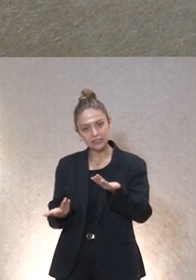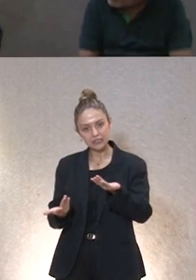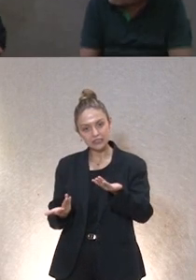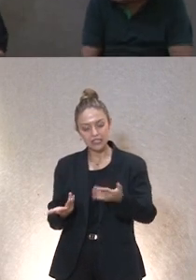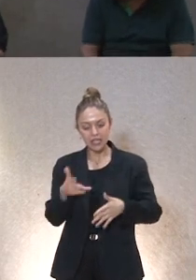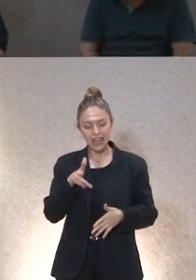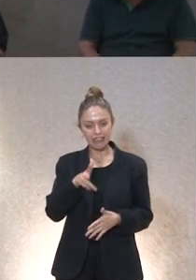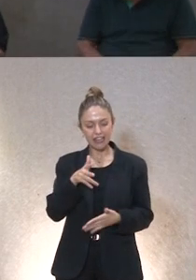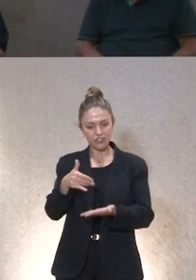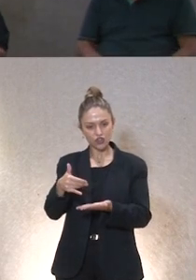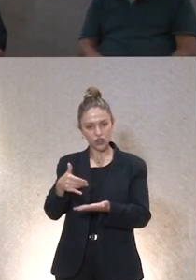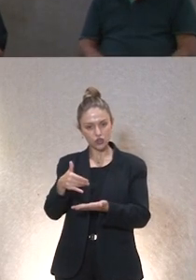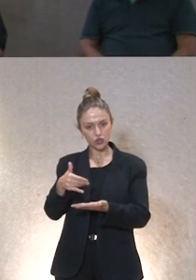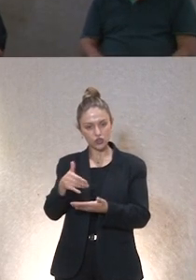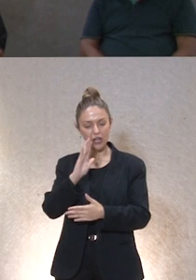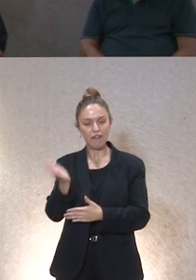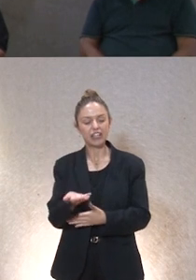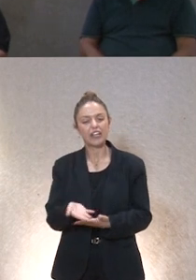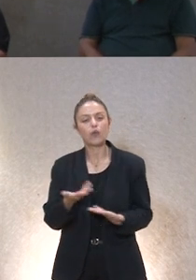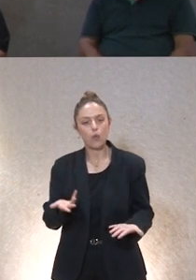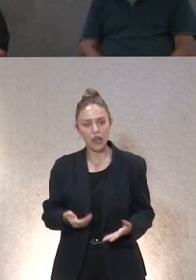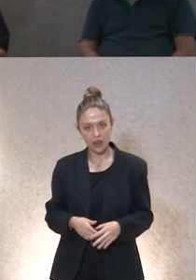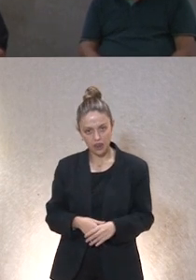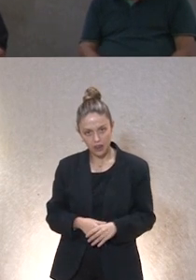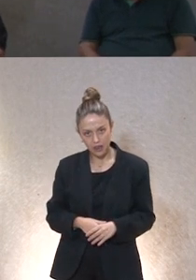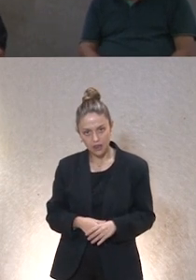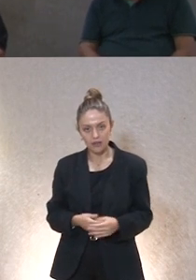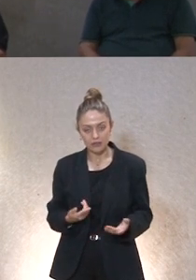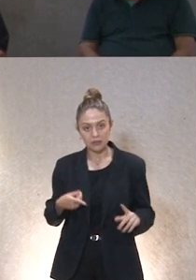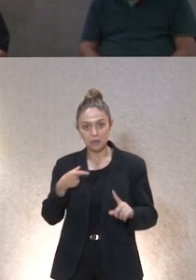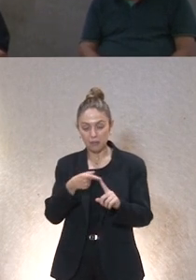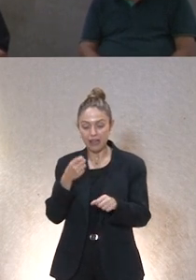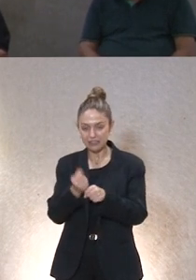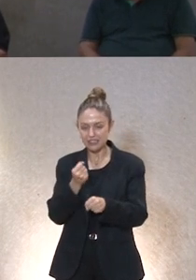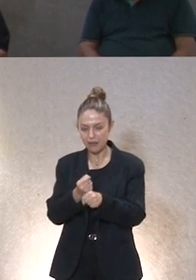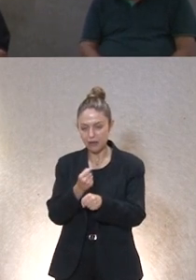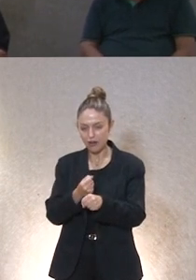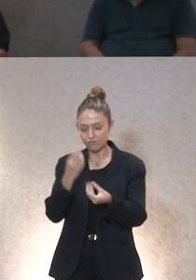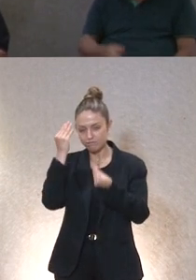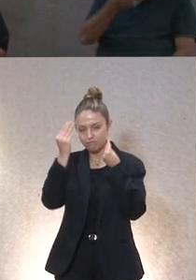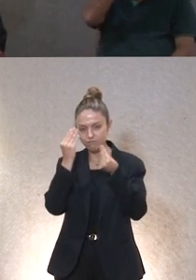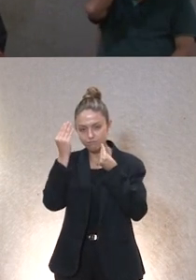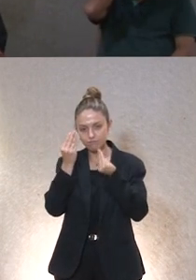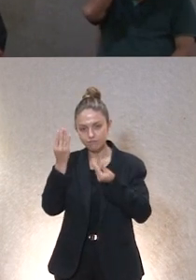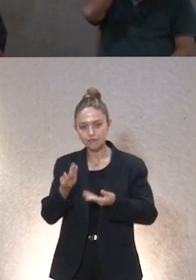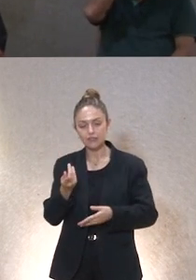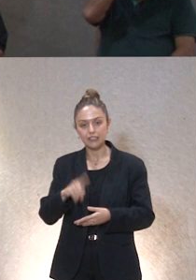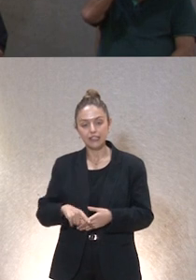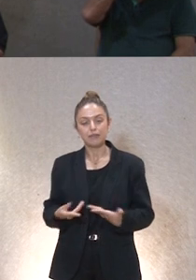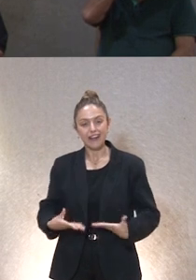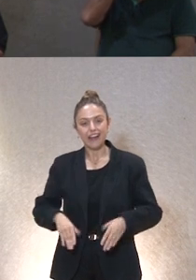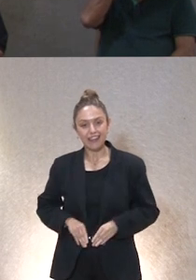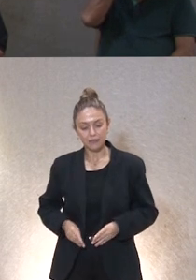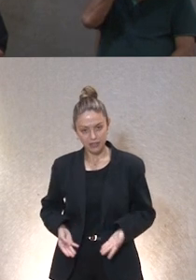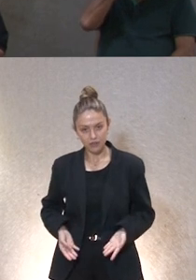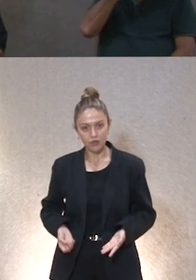persona están vulnerando? ¿no? ahí ya no hay excusa ¿no? para no arrancar con ese trabajo otro de los escollos era la frustración porque claro